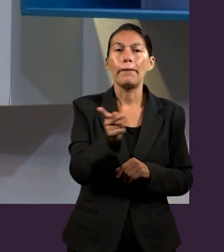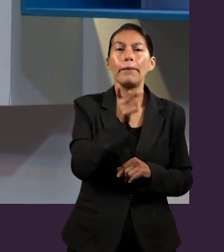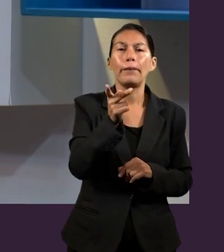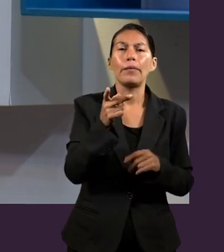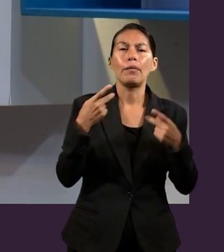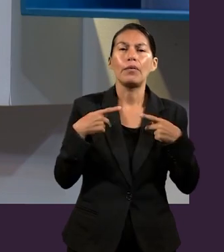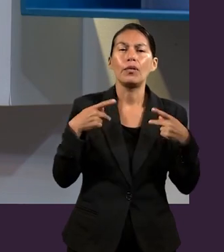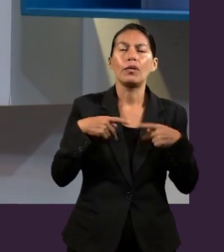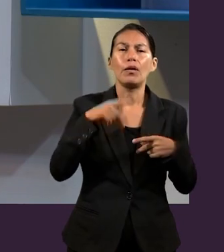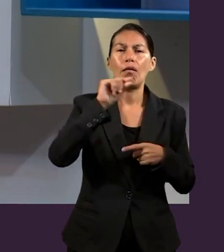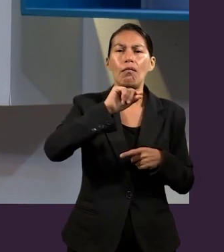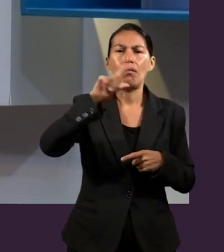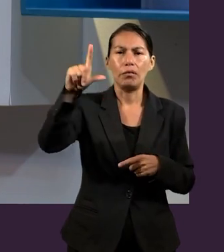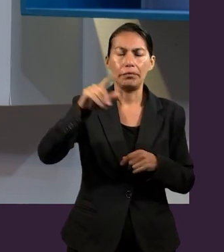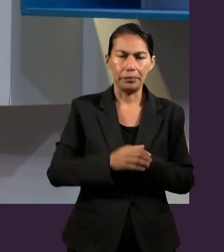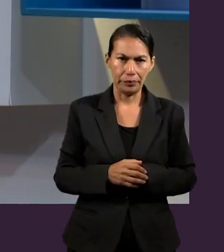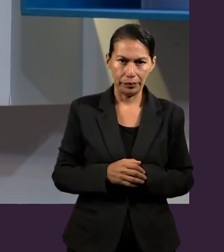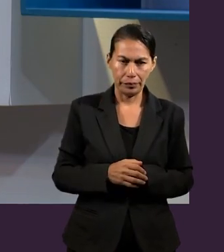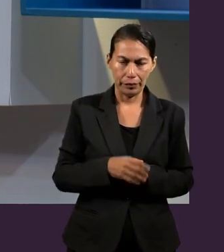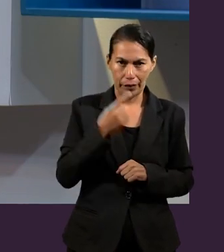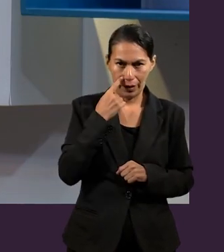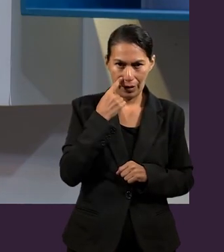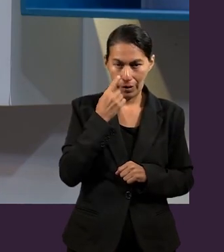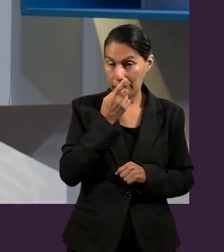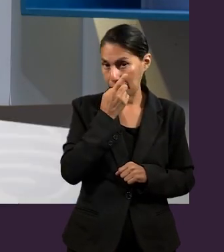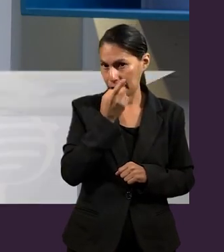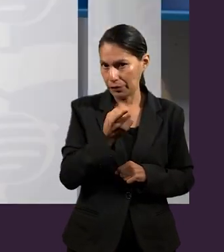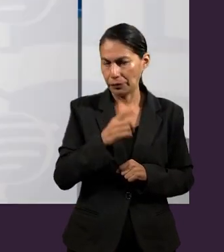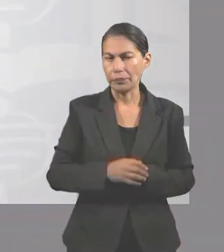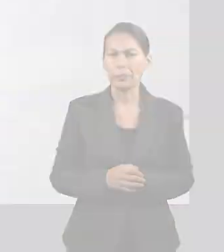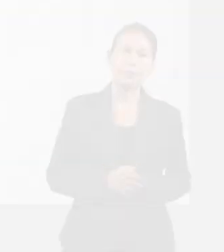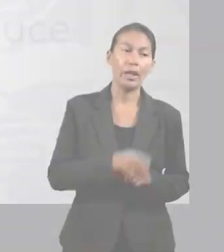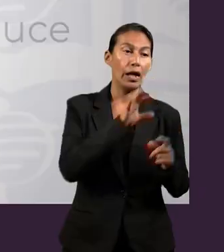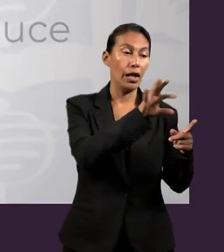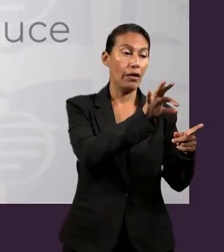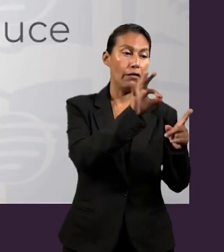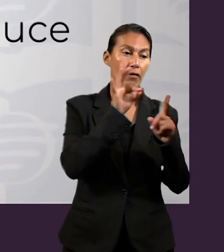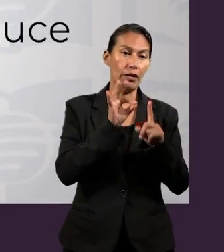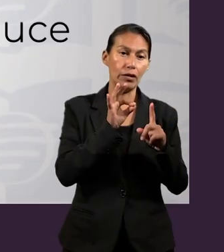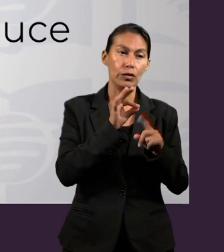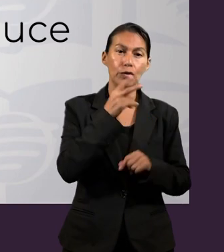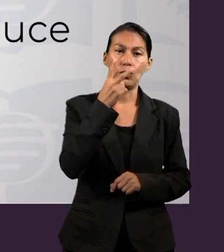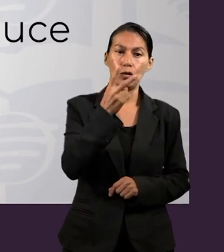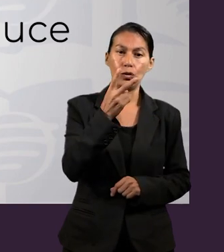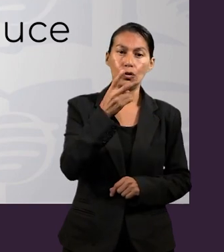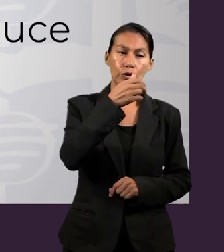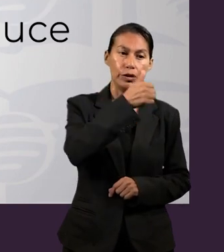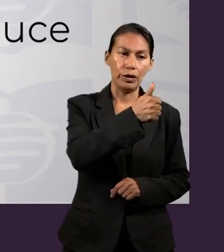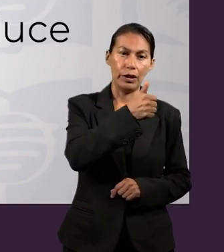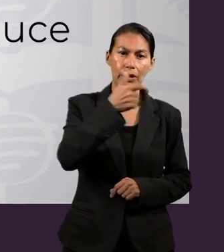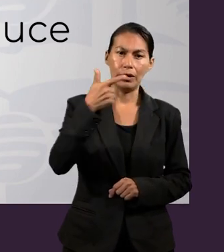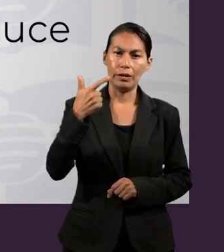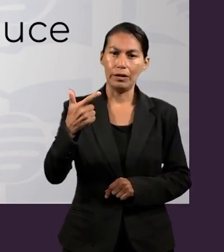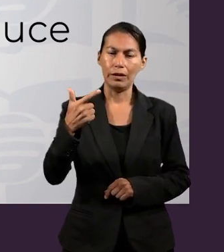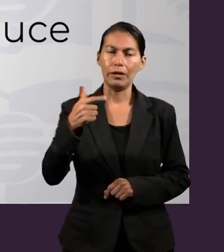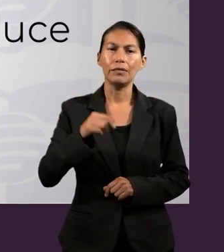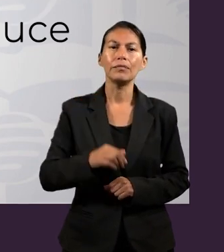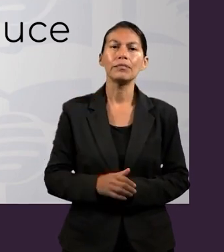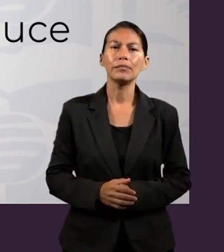quisiéramos hacer a nuestro experto. Y la pregunta dice así, ¿en qué sentido